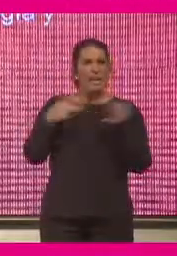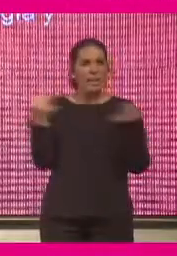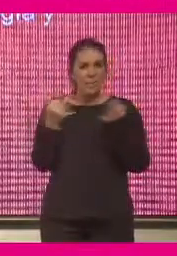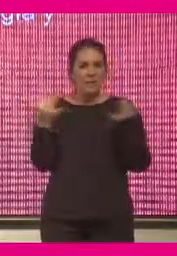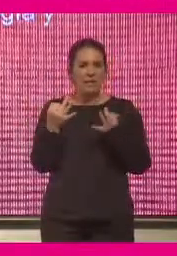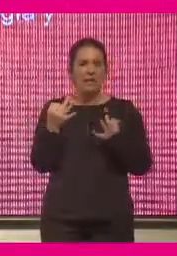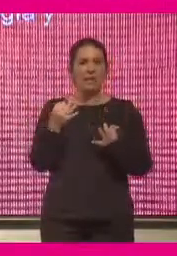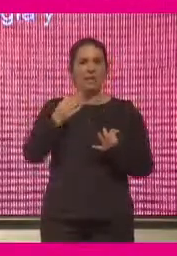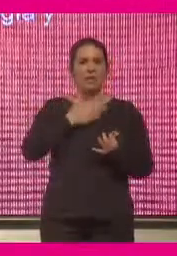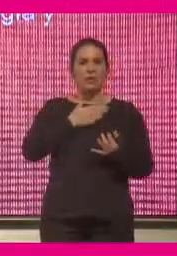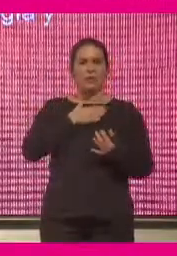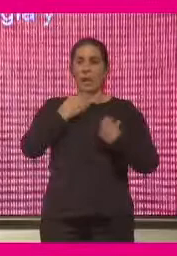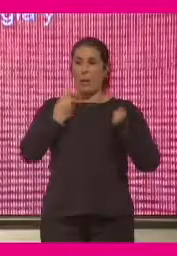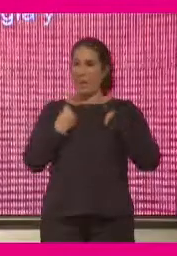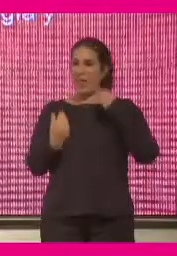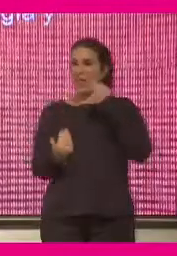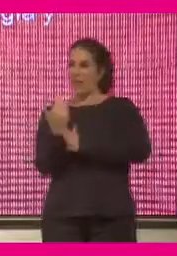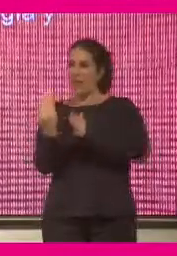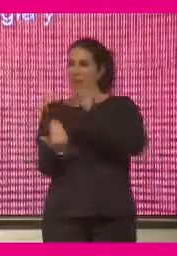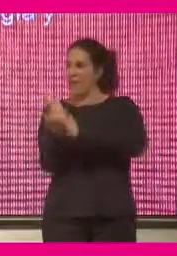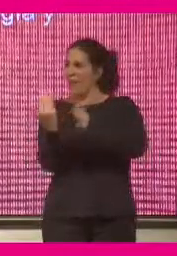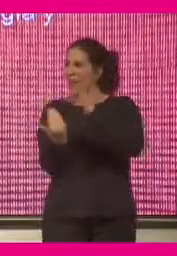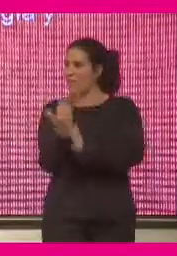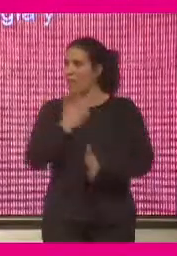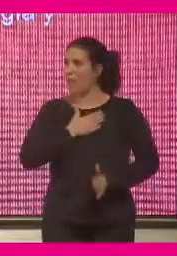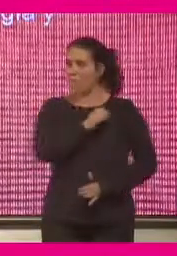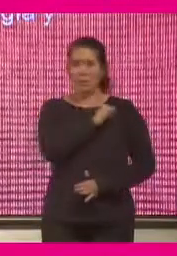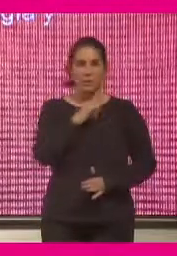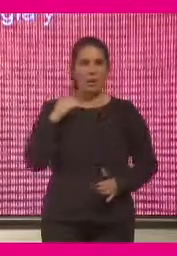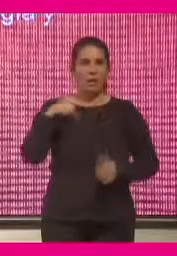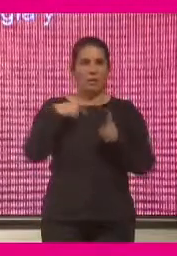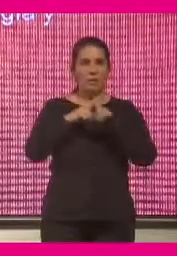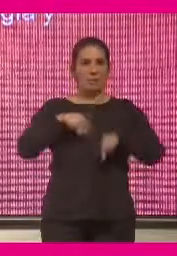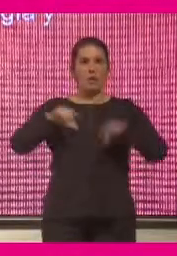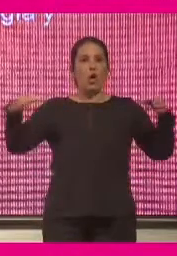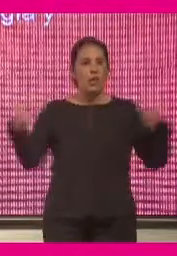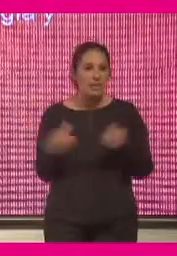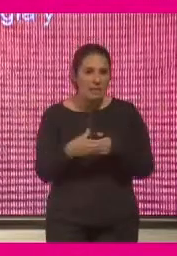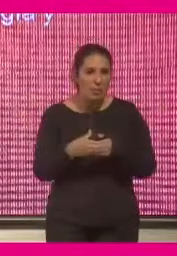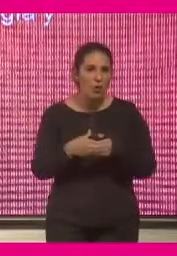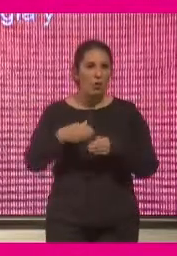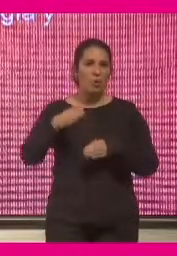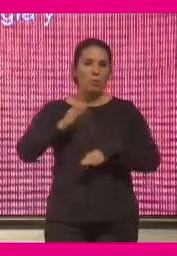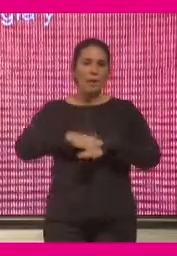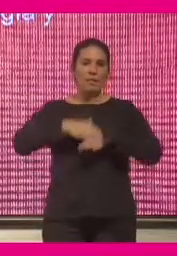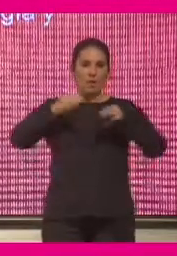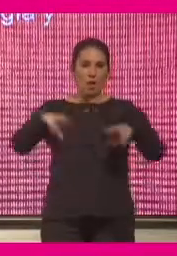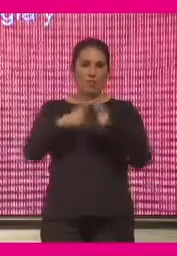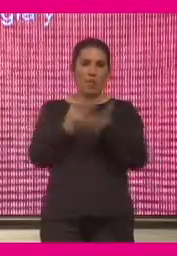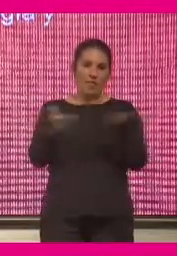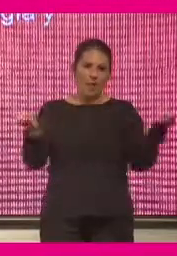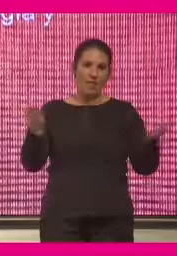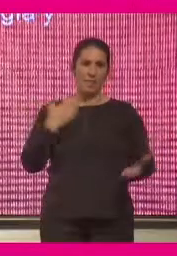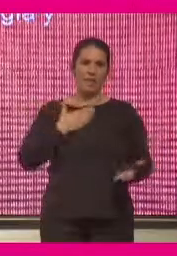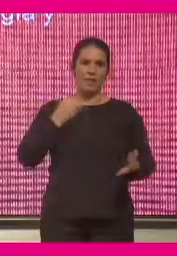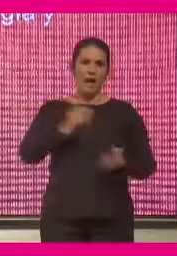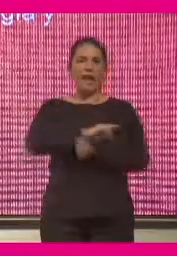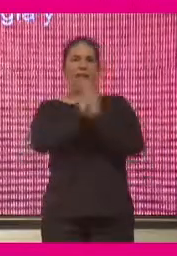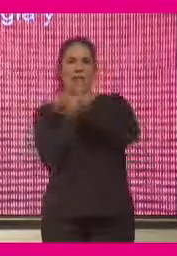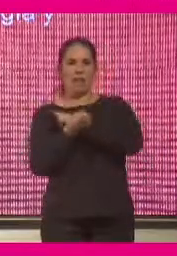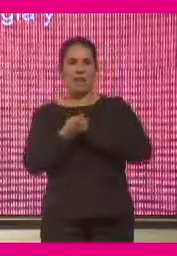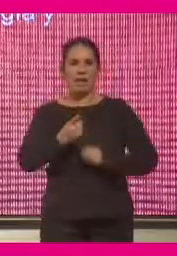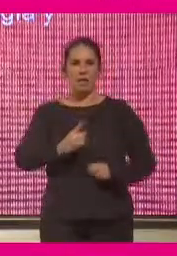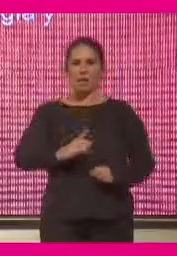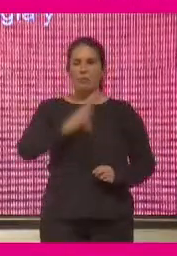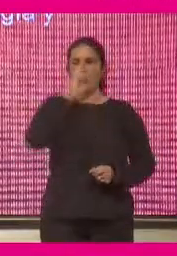que nuestra vida diaria, tanto a nivel personal como a nivel colectivo, como sociedad, se ha visto lógicamente alterada por